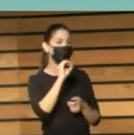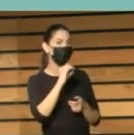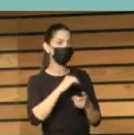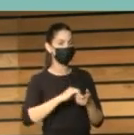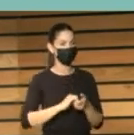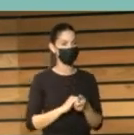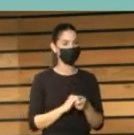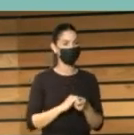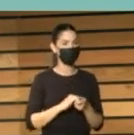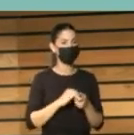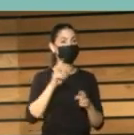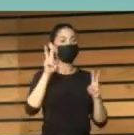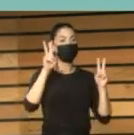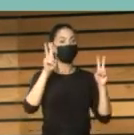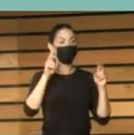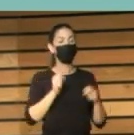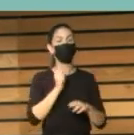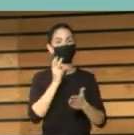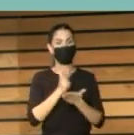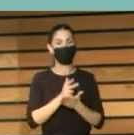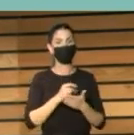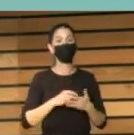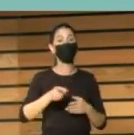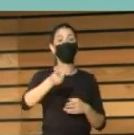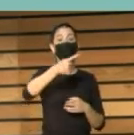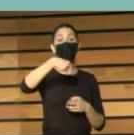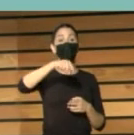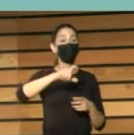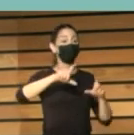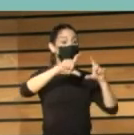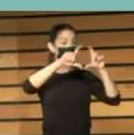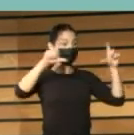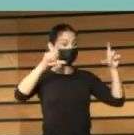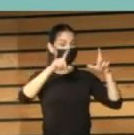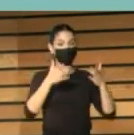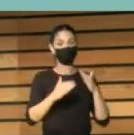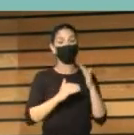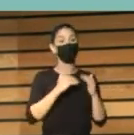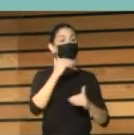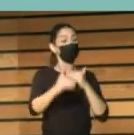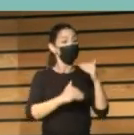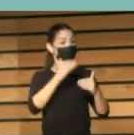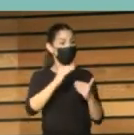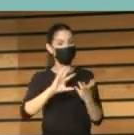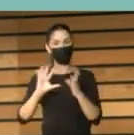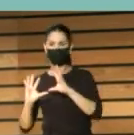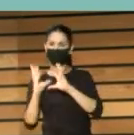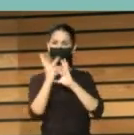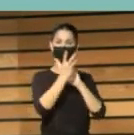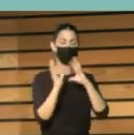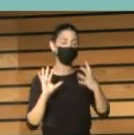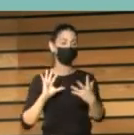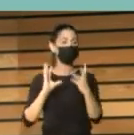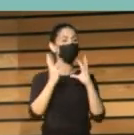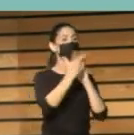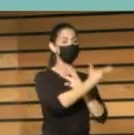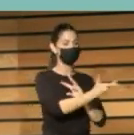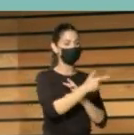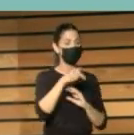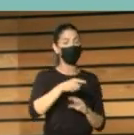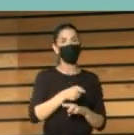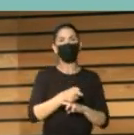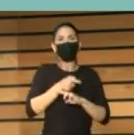papel de las bibliotecas en esta nueva realidad, en este proceso de transformación al que nos vemos obligados.